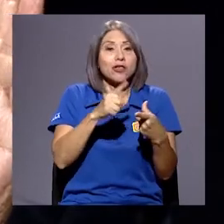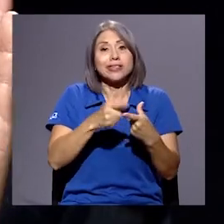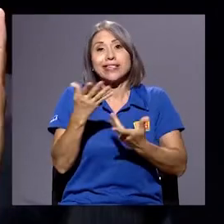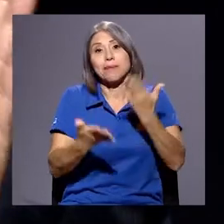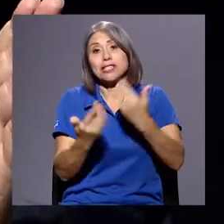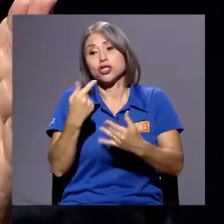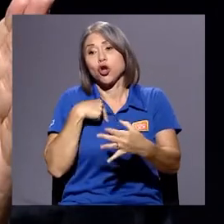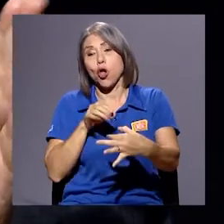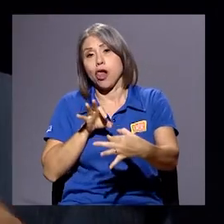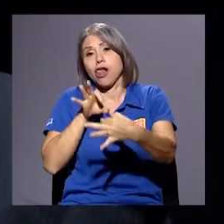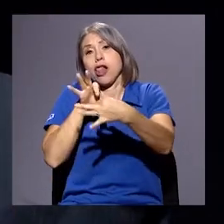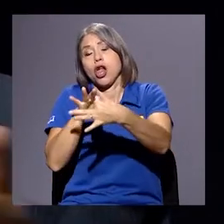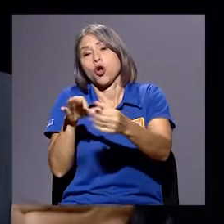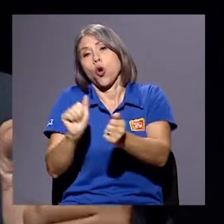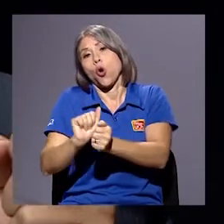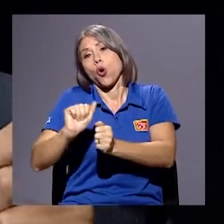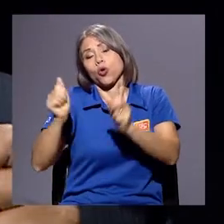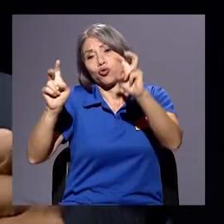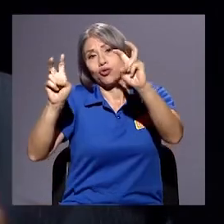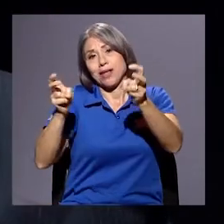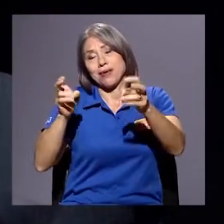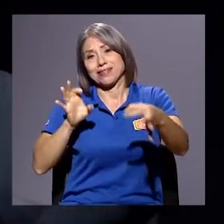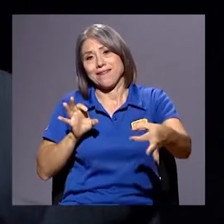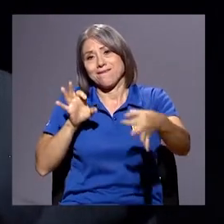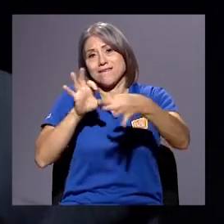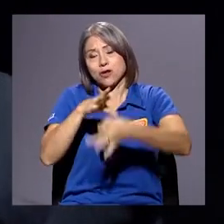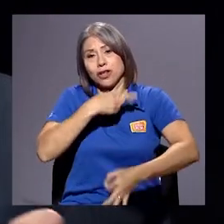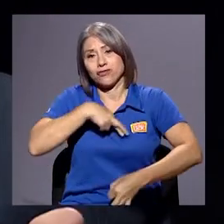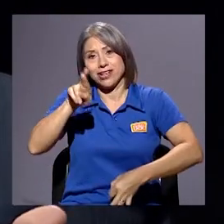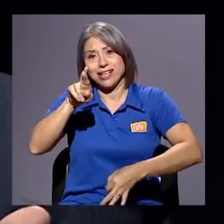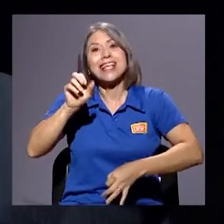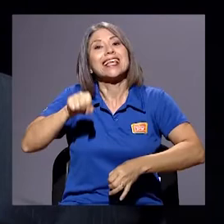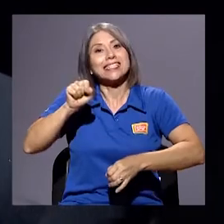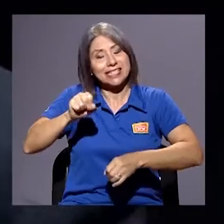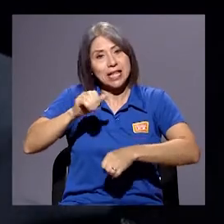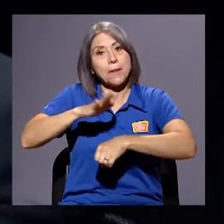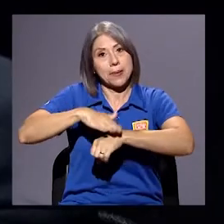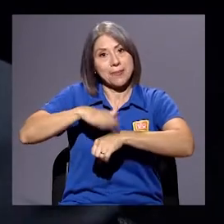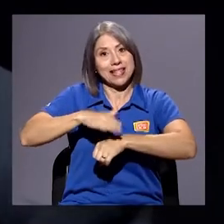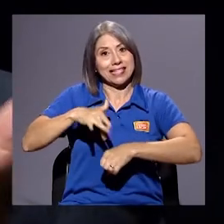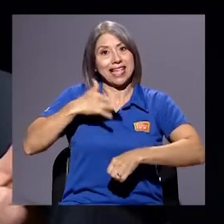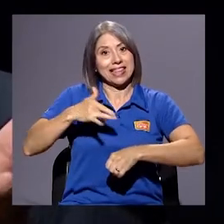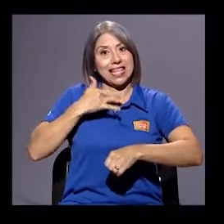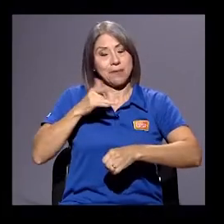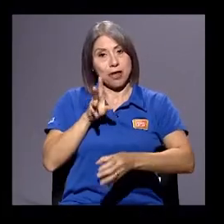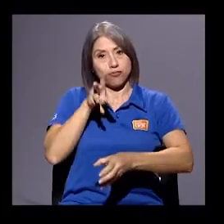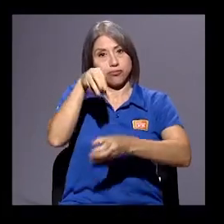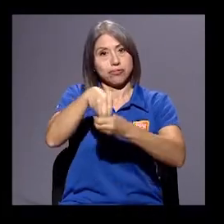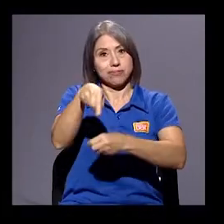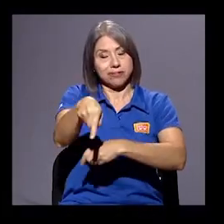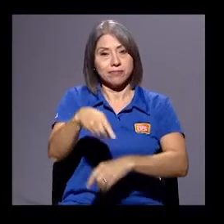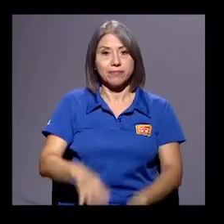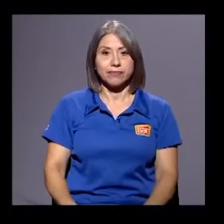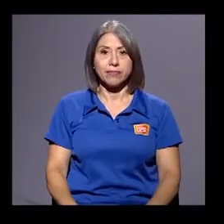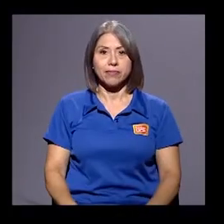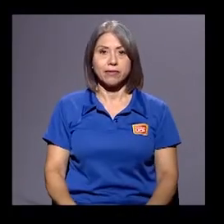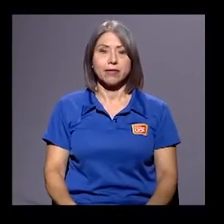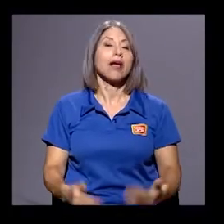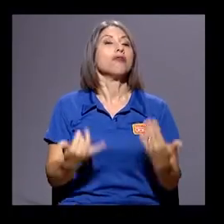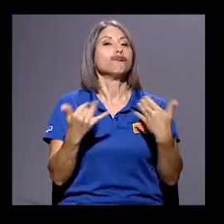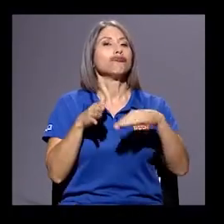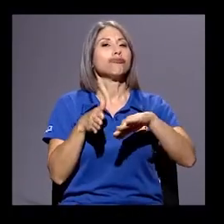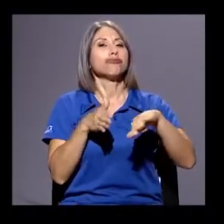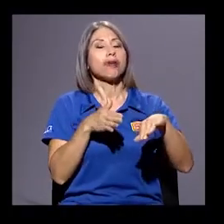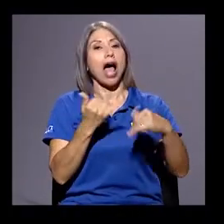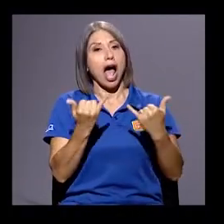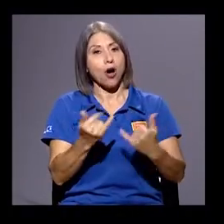o otros planteamientos vinculados al mundo religioso que sí me permiten a mí sentirme expresado en esa agenda. doy un salto, porque ahora usted habla de